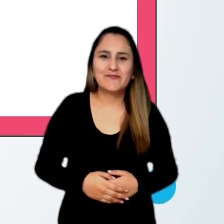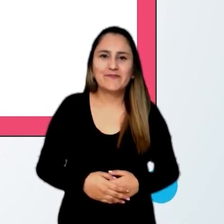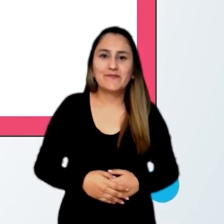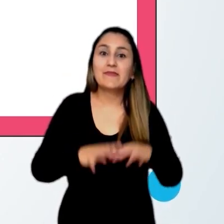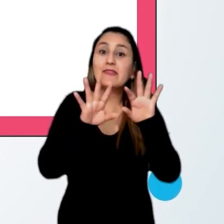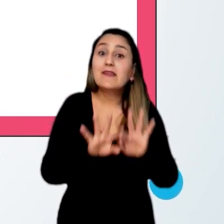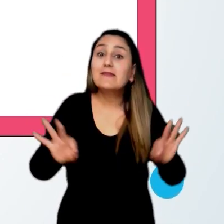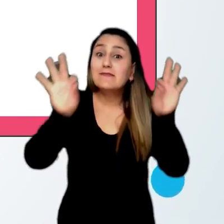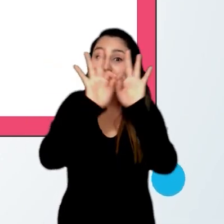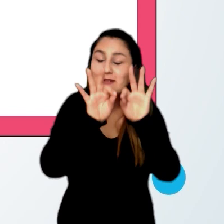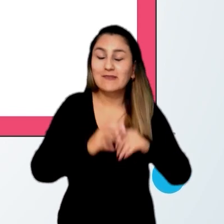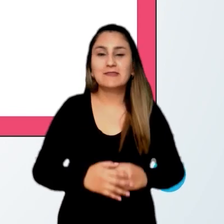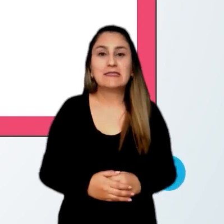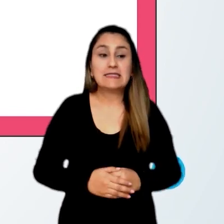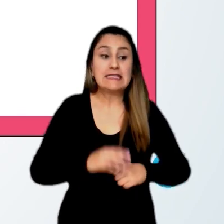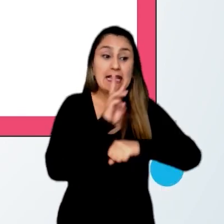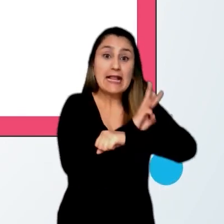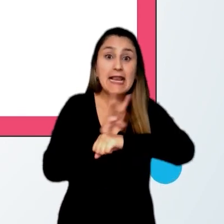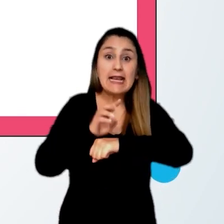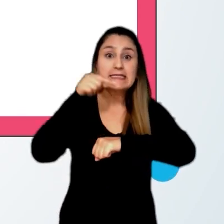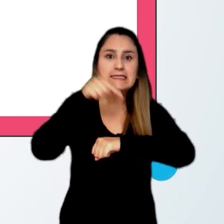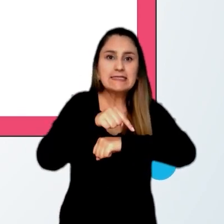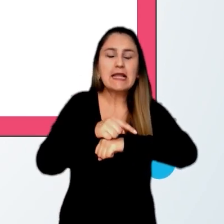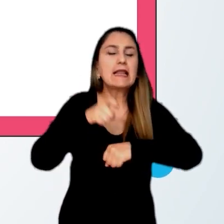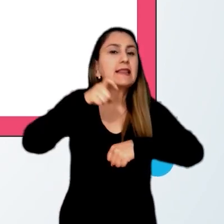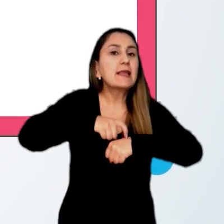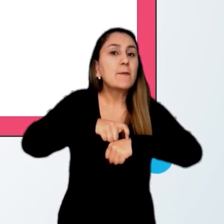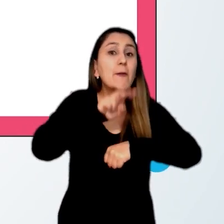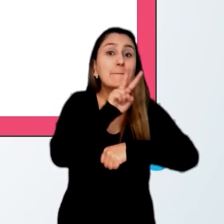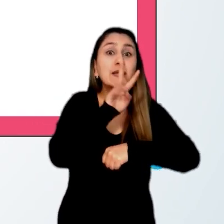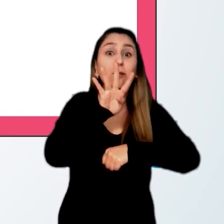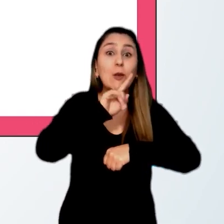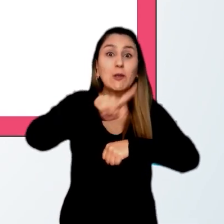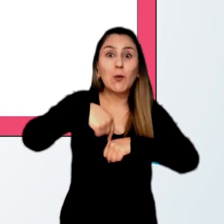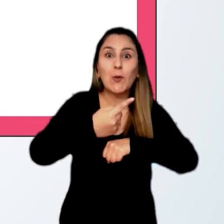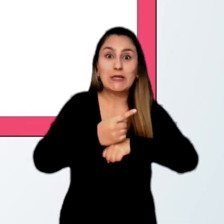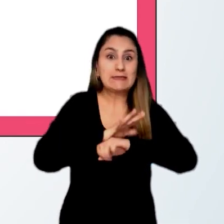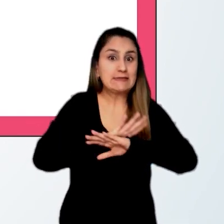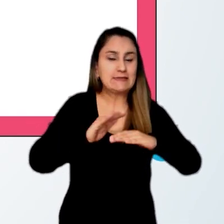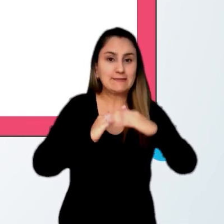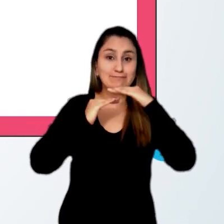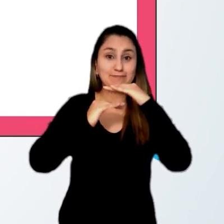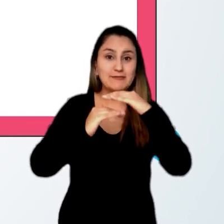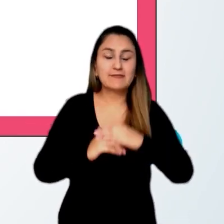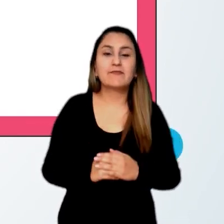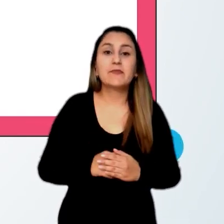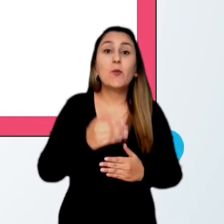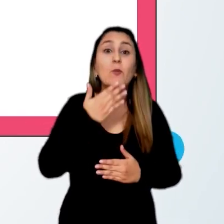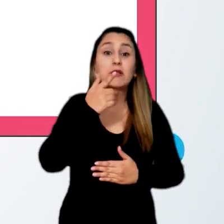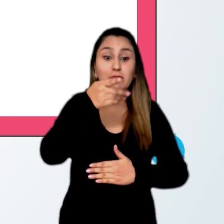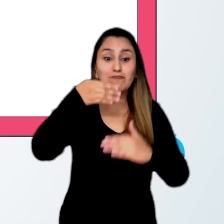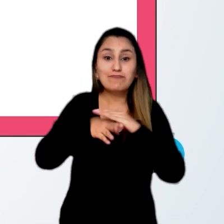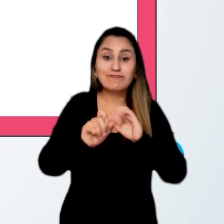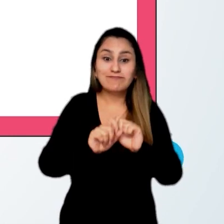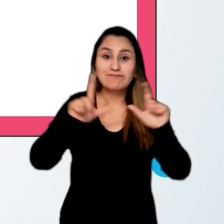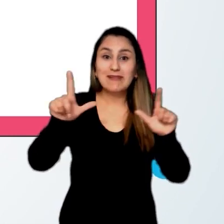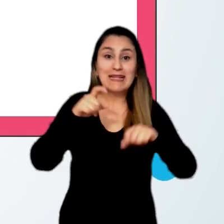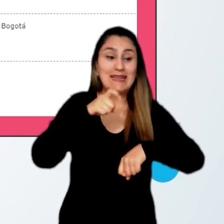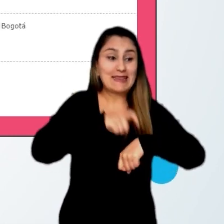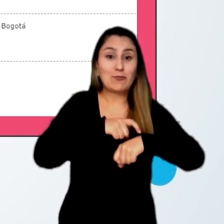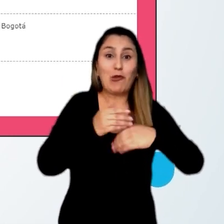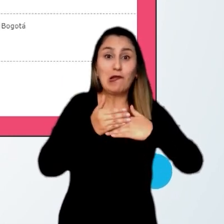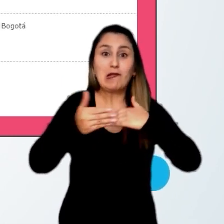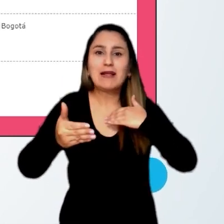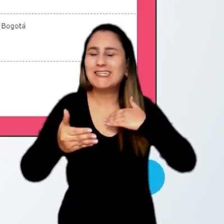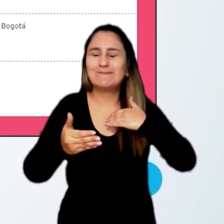Importante, el enlace tiene una vigencia de 24 horas. Si no realiza la asignación de la contraseña en este tiempo,